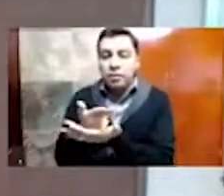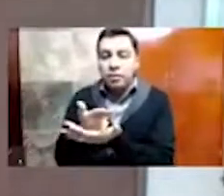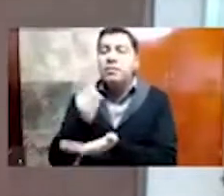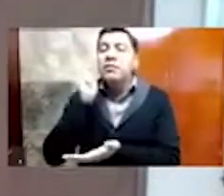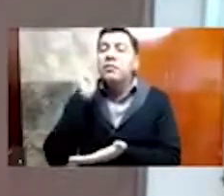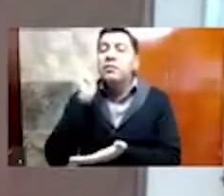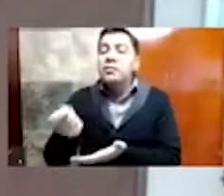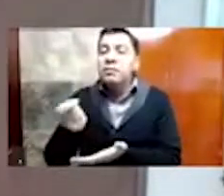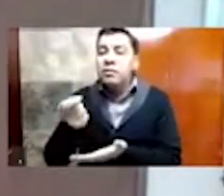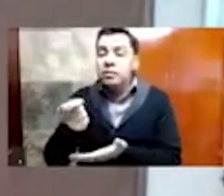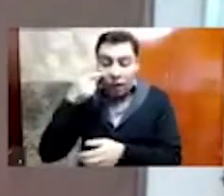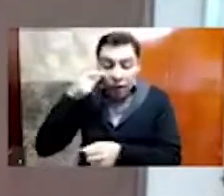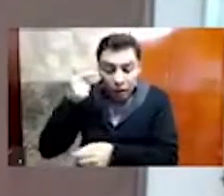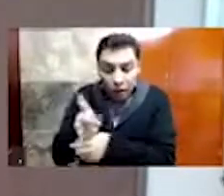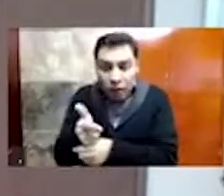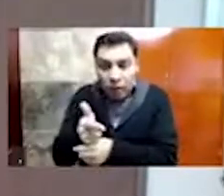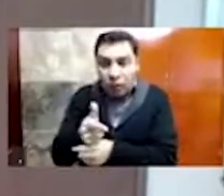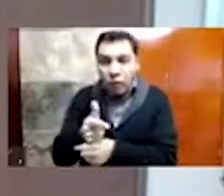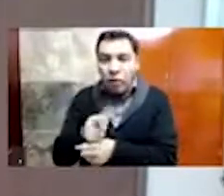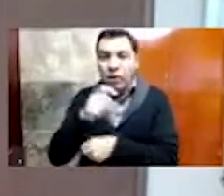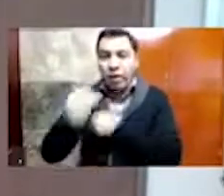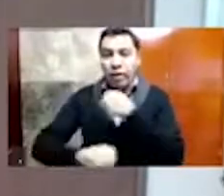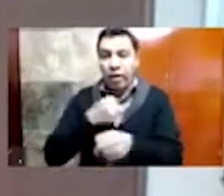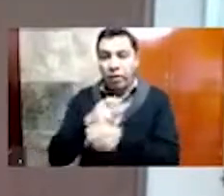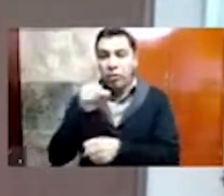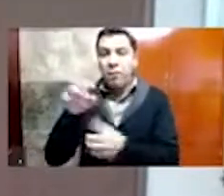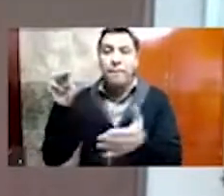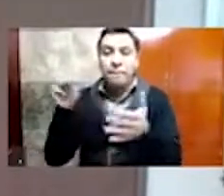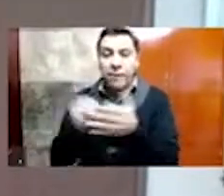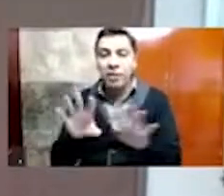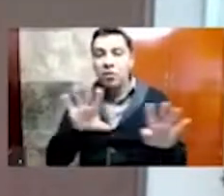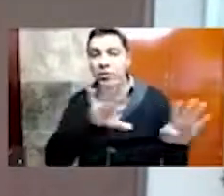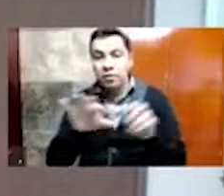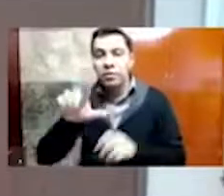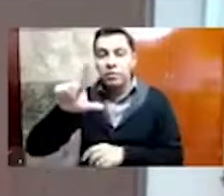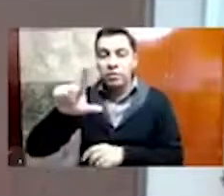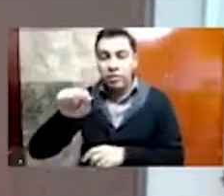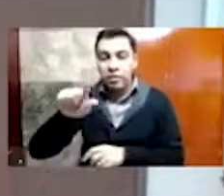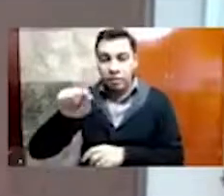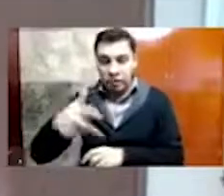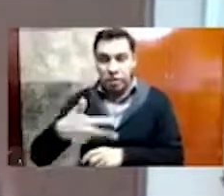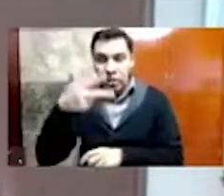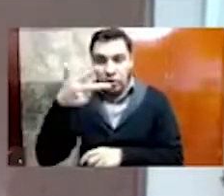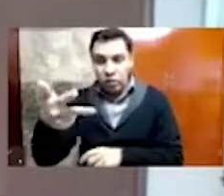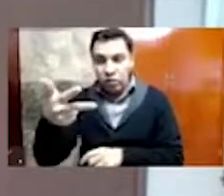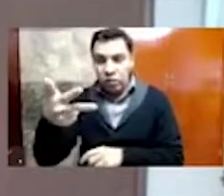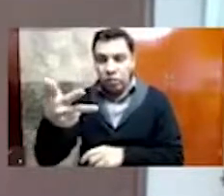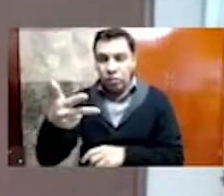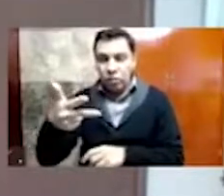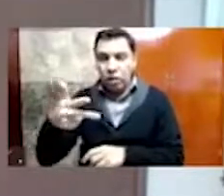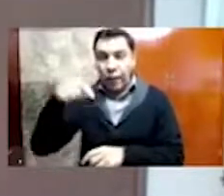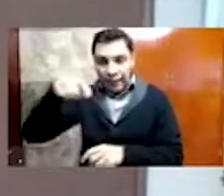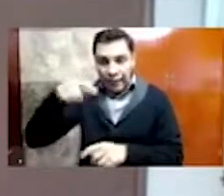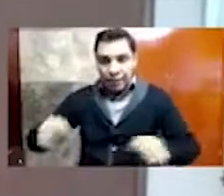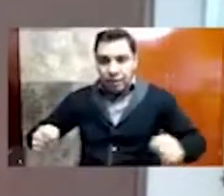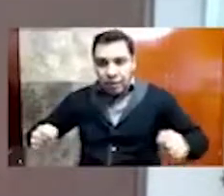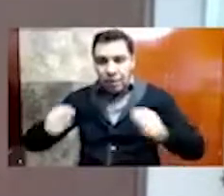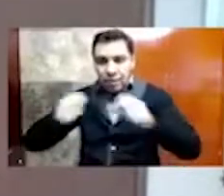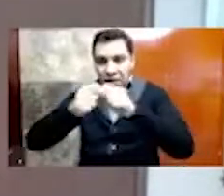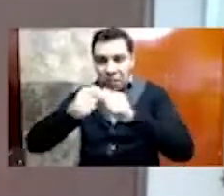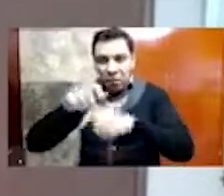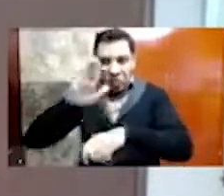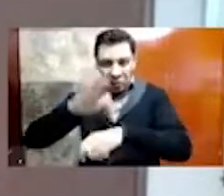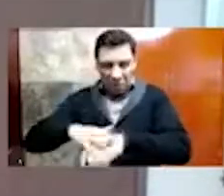fue el descubrimiento que se hizo en 1978 de la zona arqueológica de Templo Mayor. En su momento